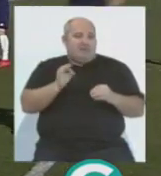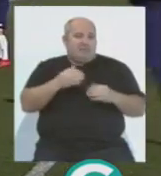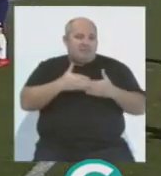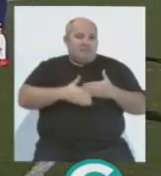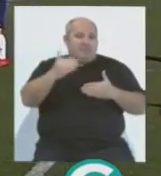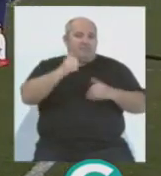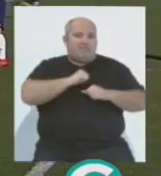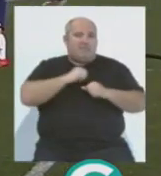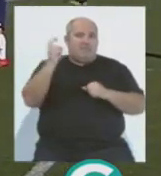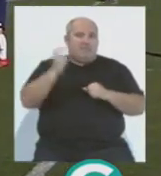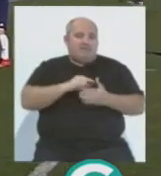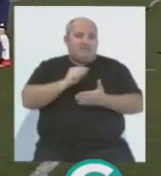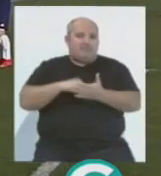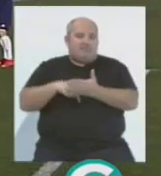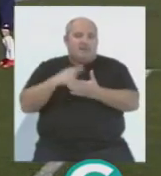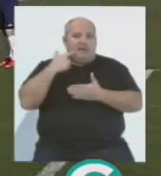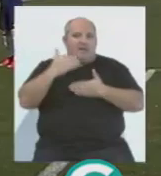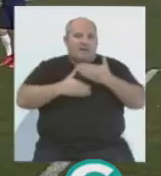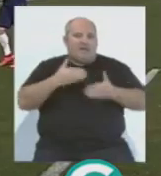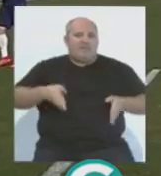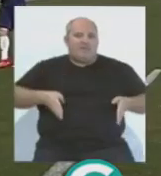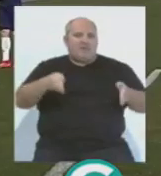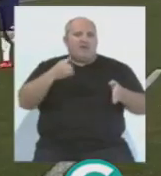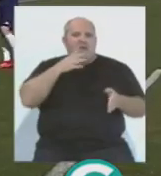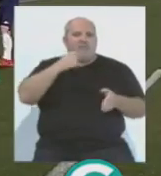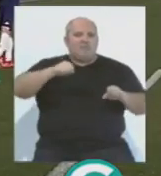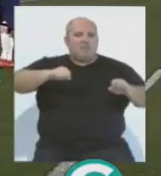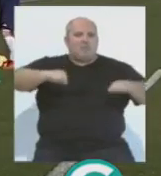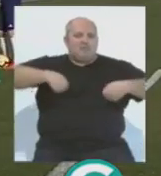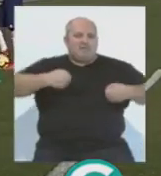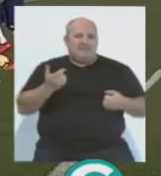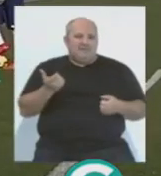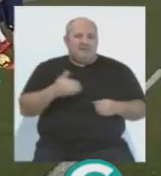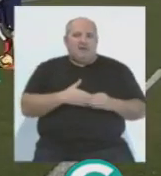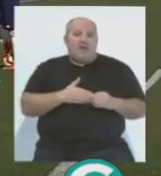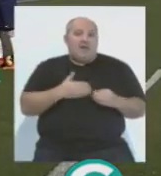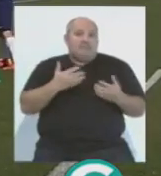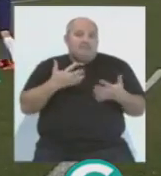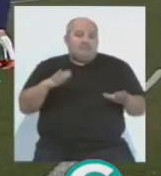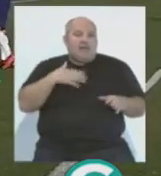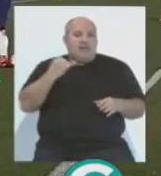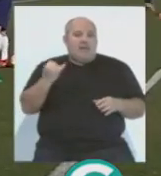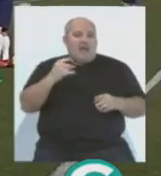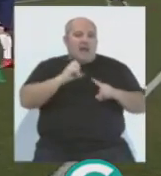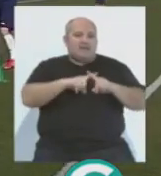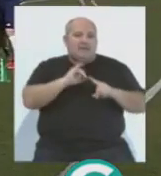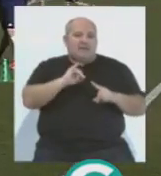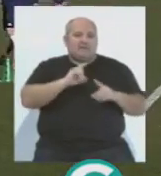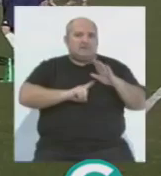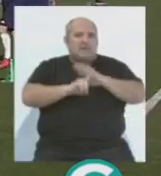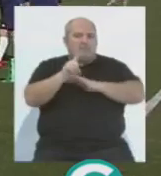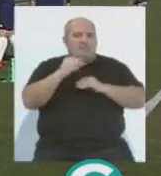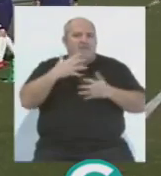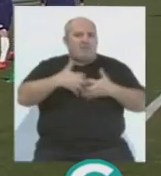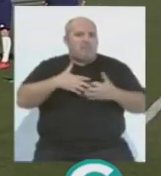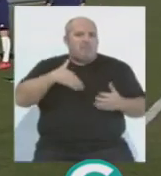esperando esos refuerzos y sobre todo las bandas. Claro, nos hemos quedado completamente cojos en banda. Afortunadamente tenemos a Ale, que está desarrollando